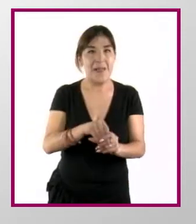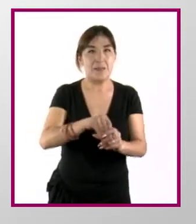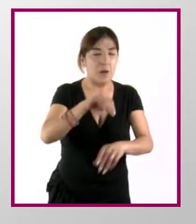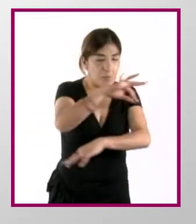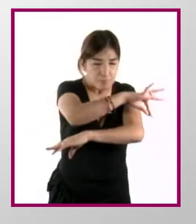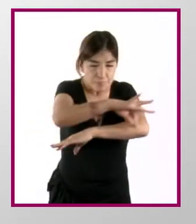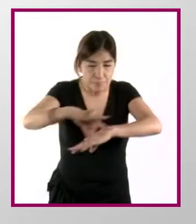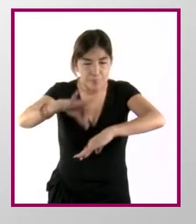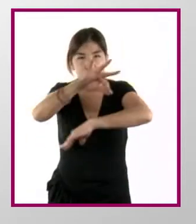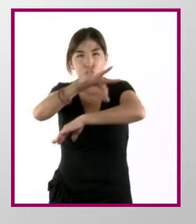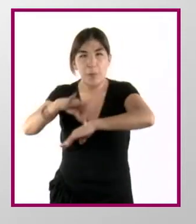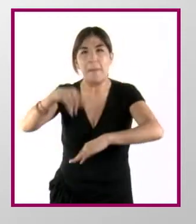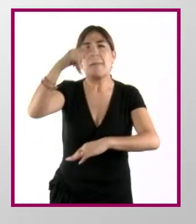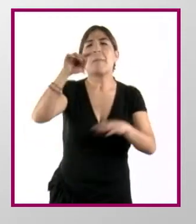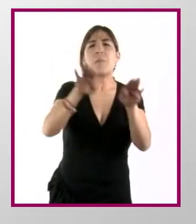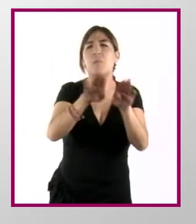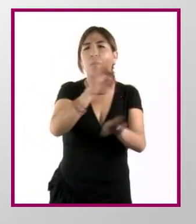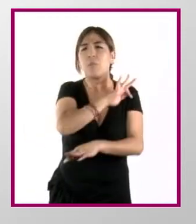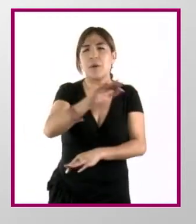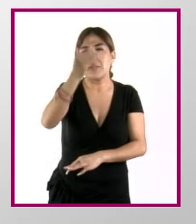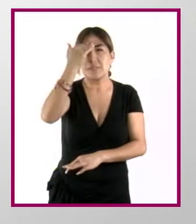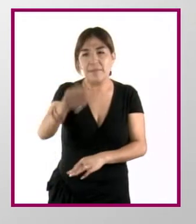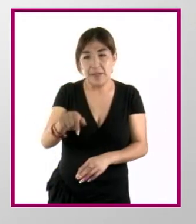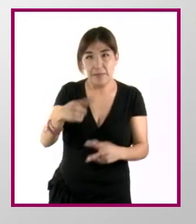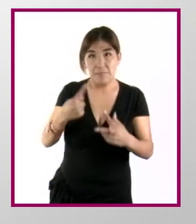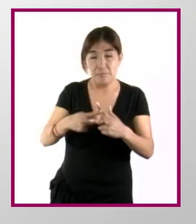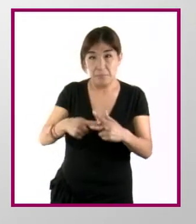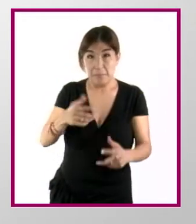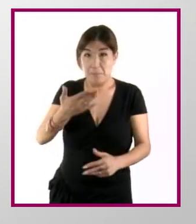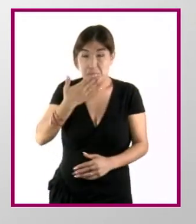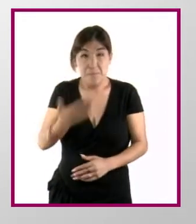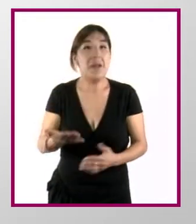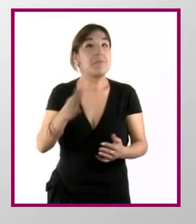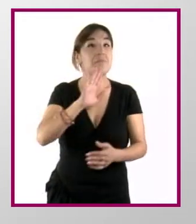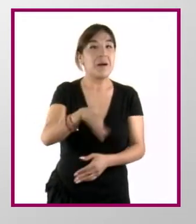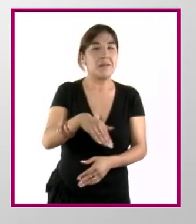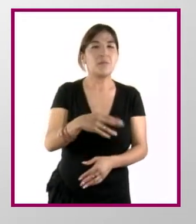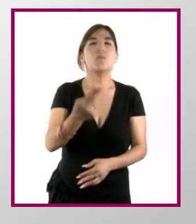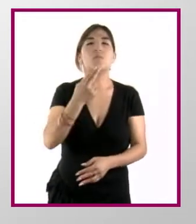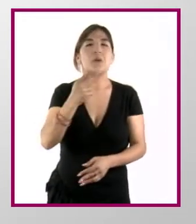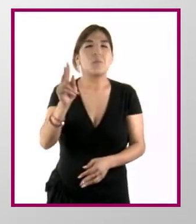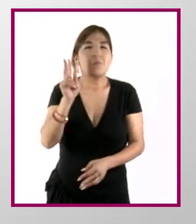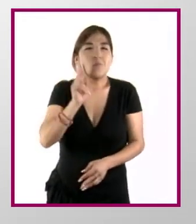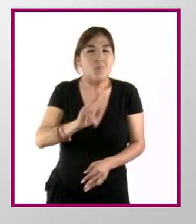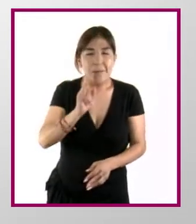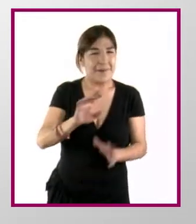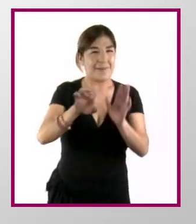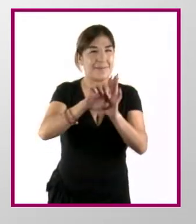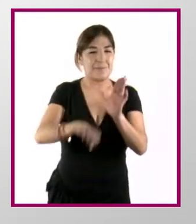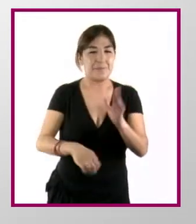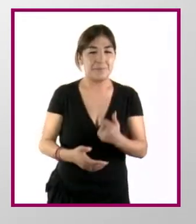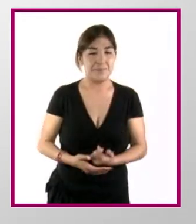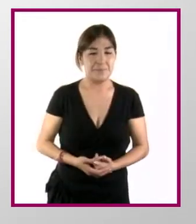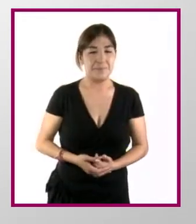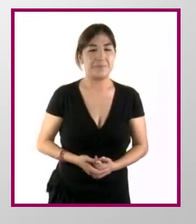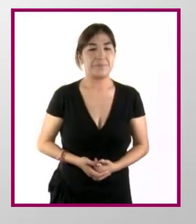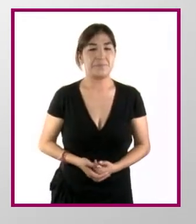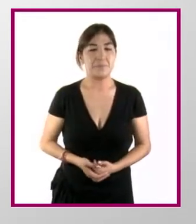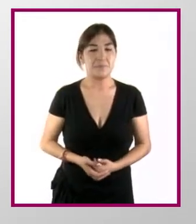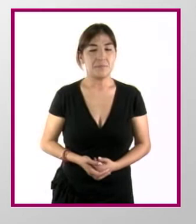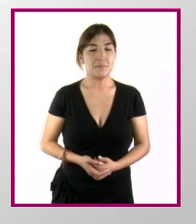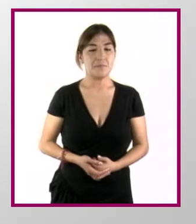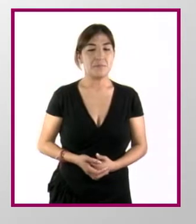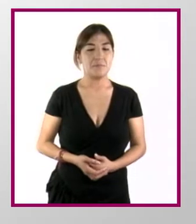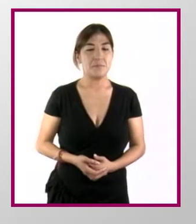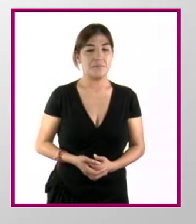¿Cómo podemos saber si estas operaciones son las correctas? Usando la proporción. Si tenemos dos rectángulos de distinta medida,